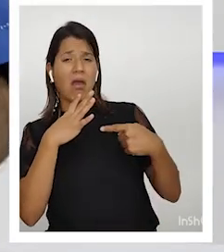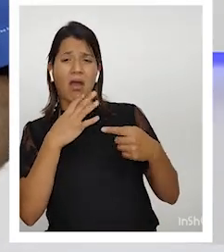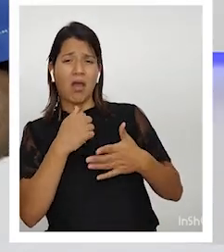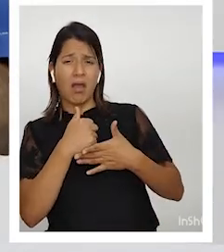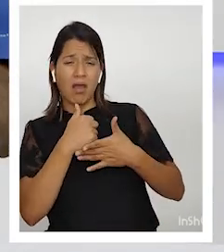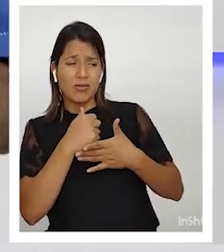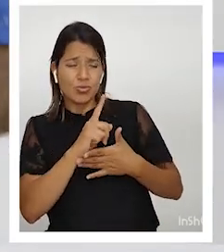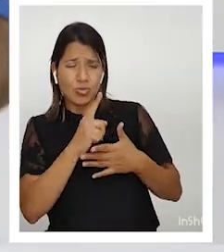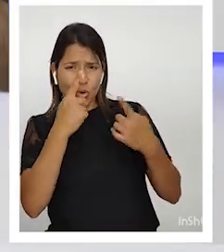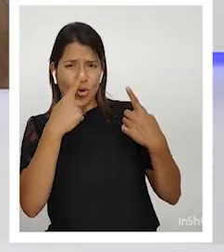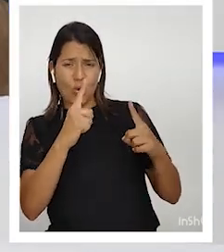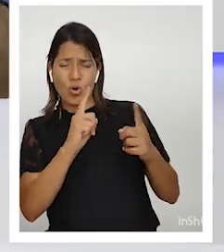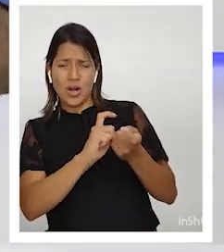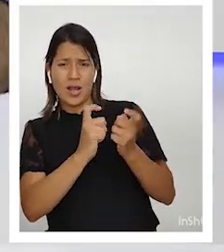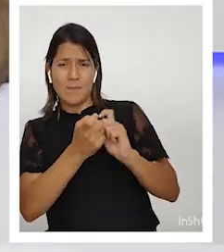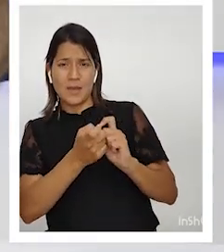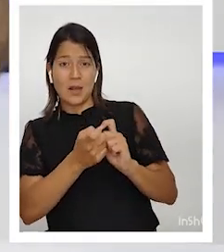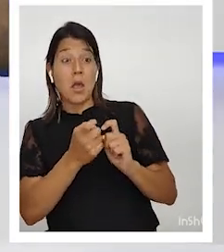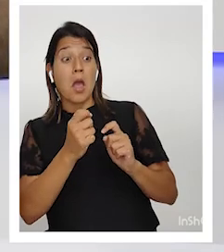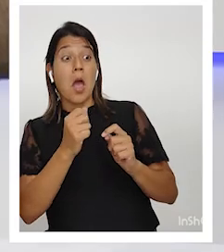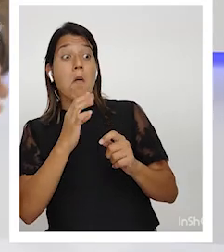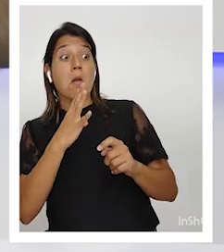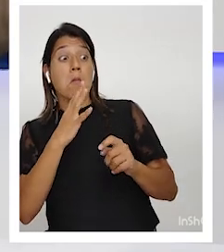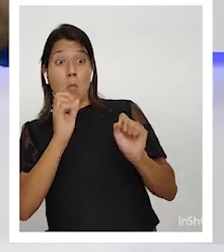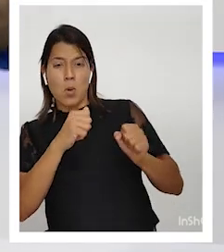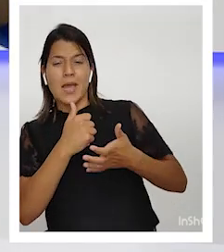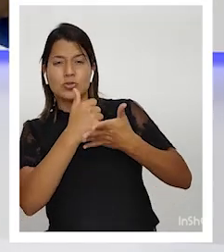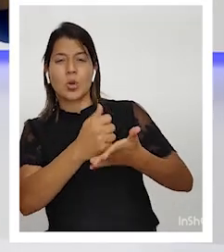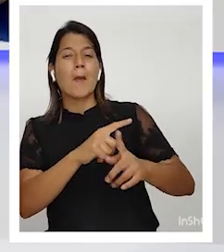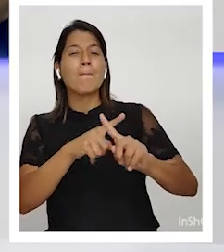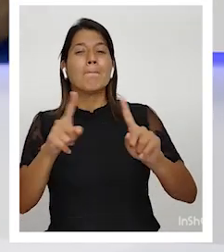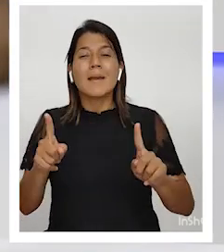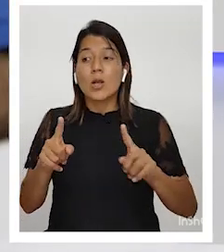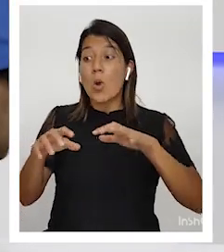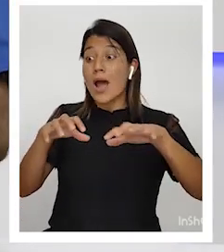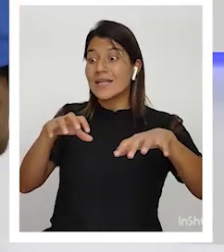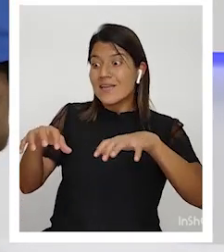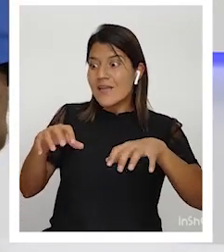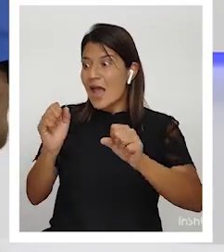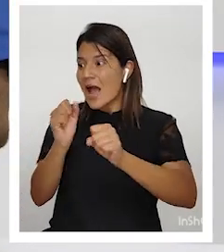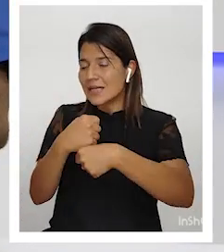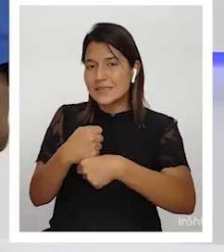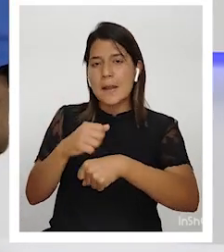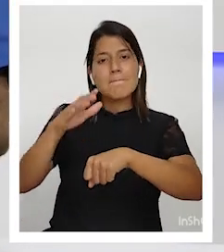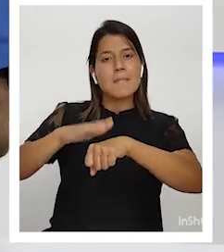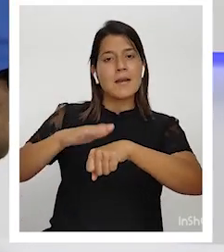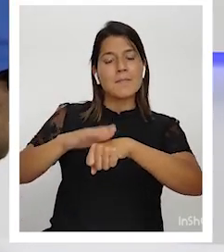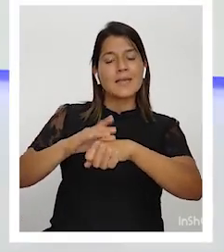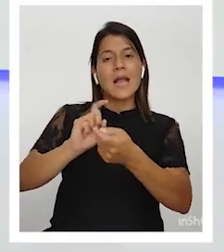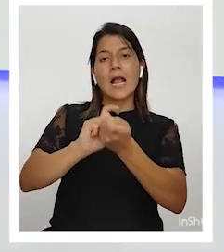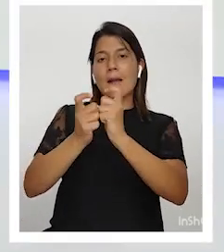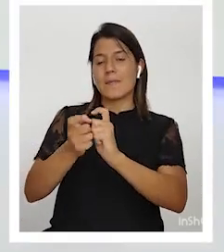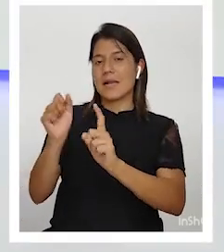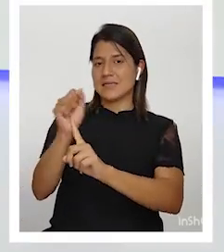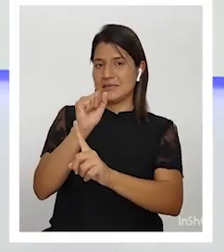la actividad la que transforma a las personas y les hace ver otro camino. Este modelo